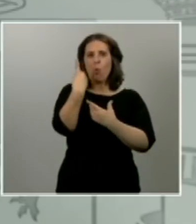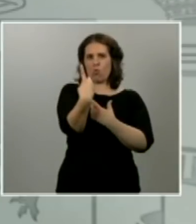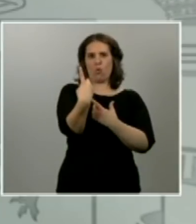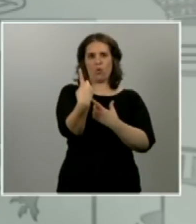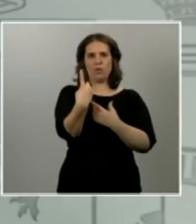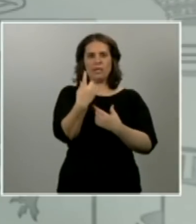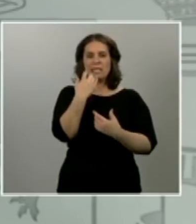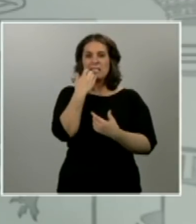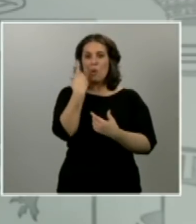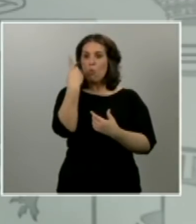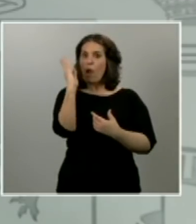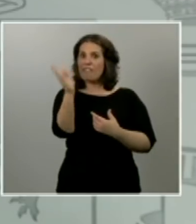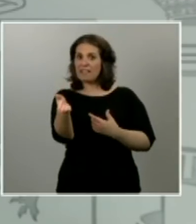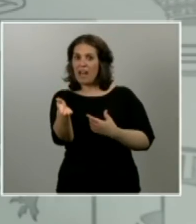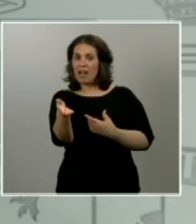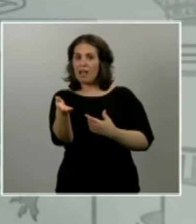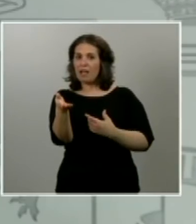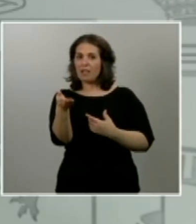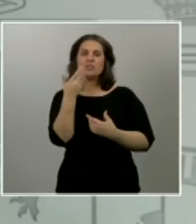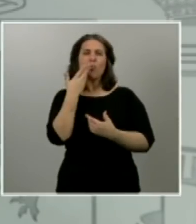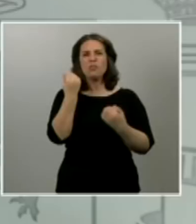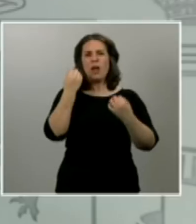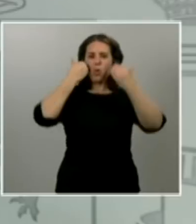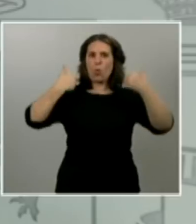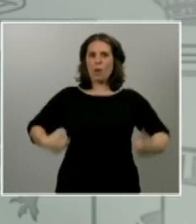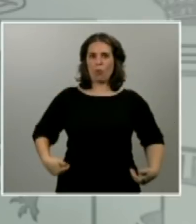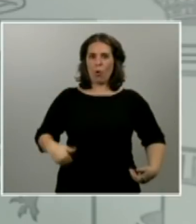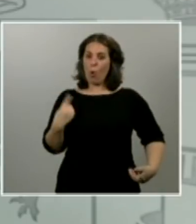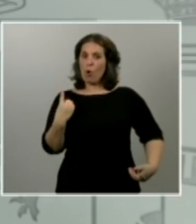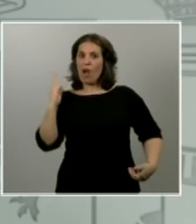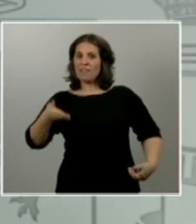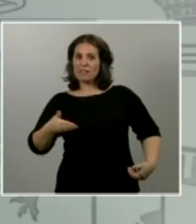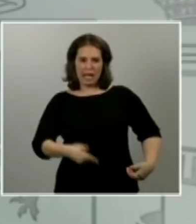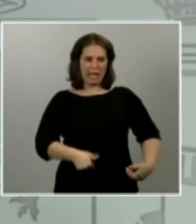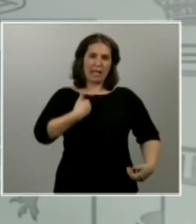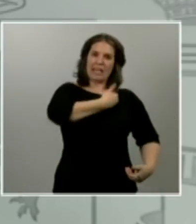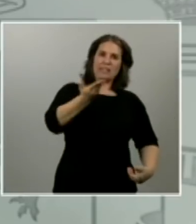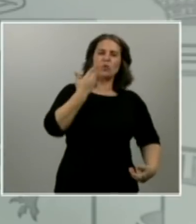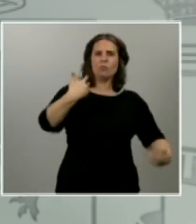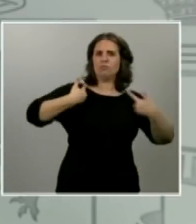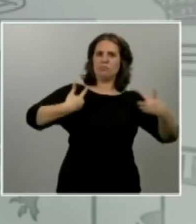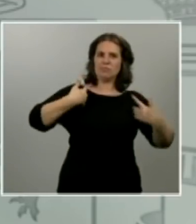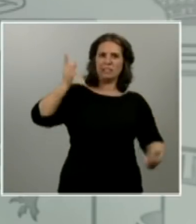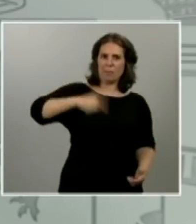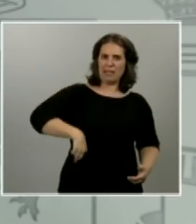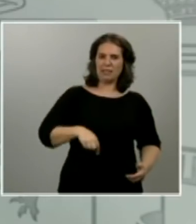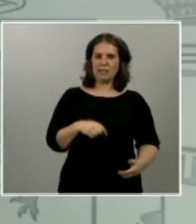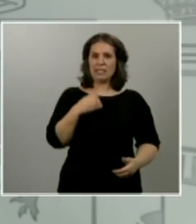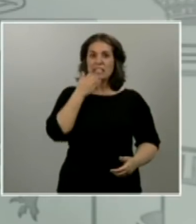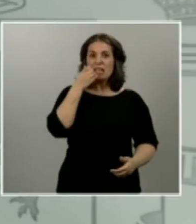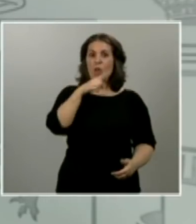miembro el resto del cuerpo sufre por igual y concluye si no te afecta el dolor de los demás